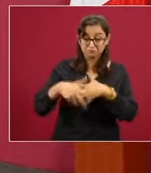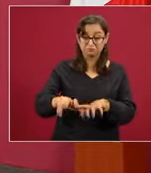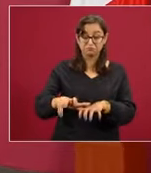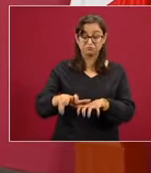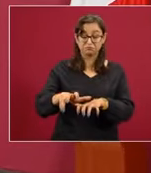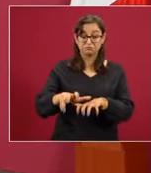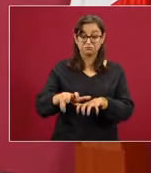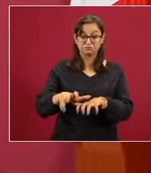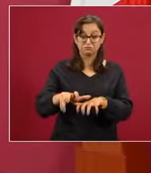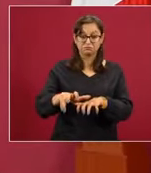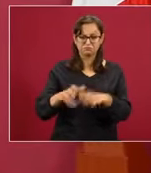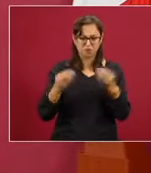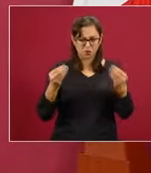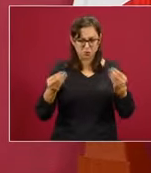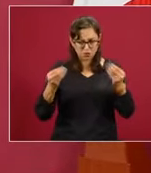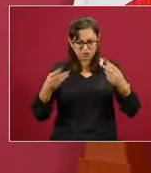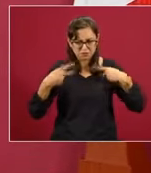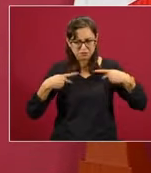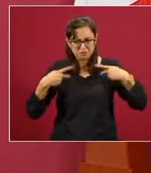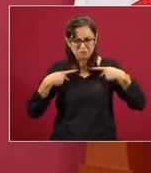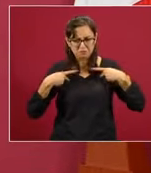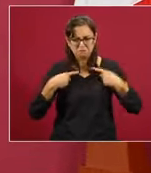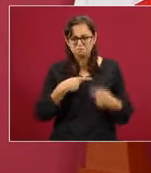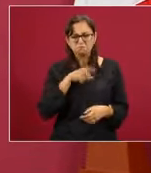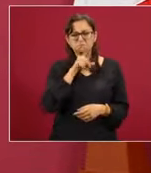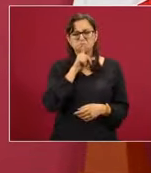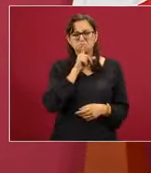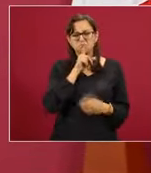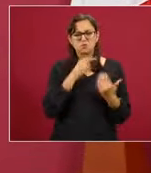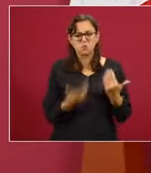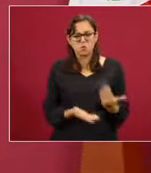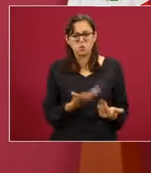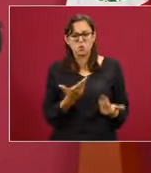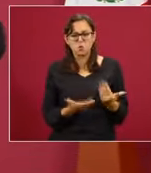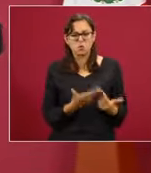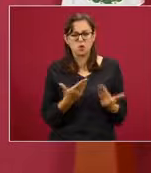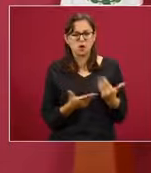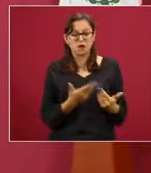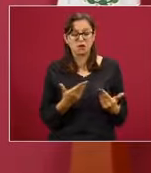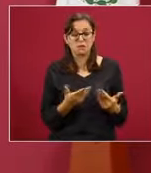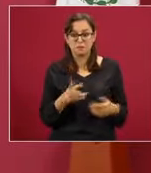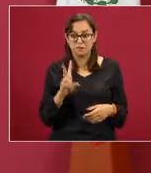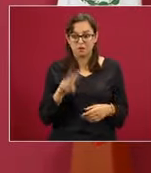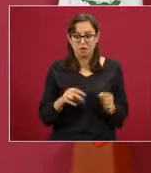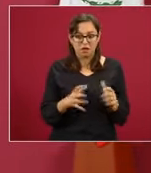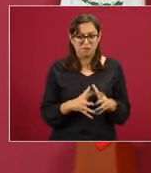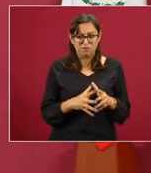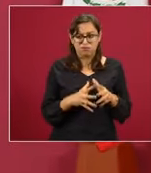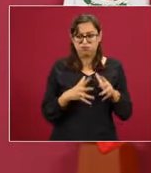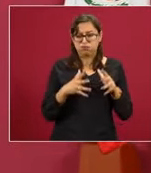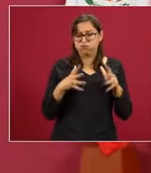muchas personas, no son grandes mítines.